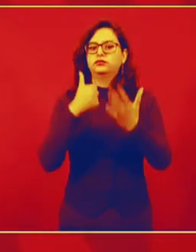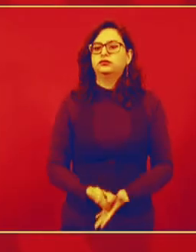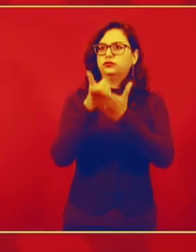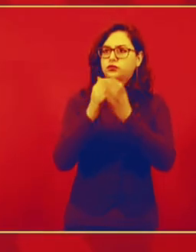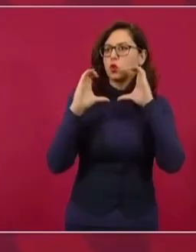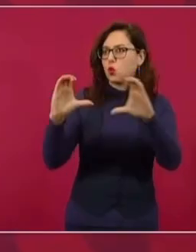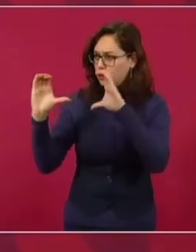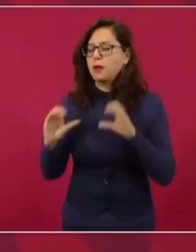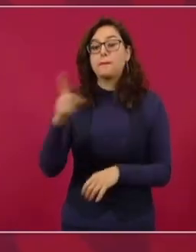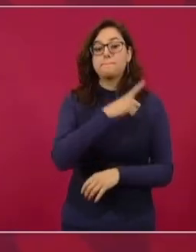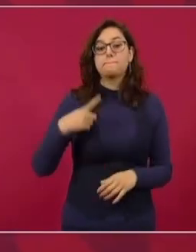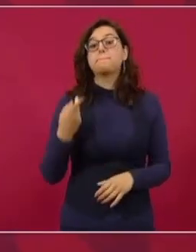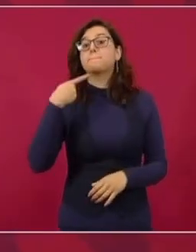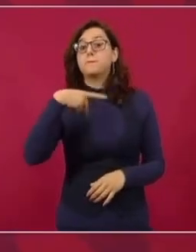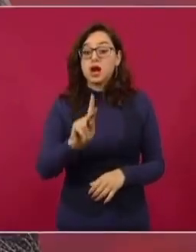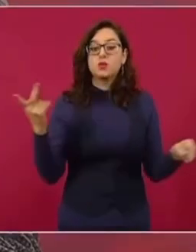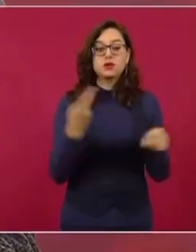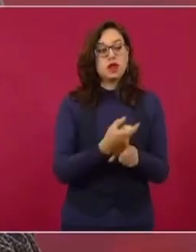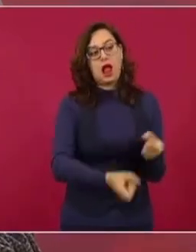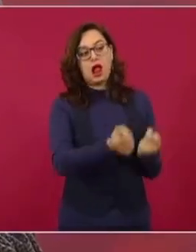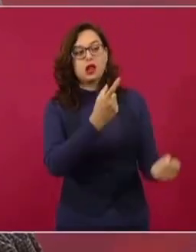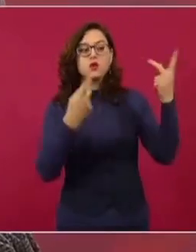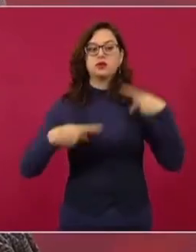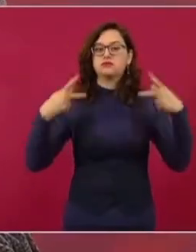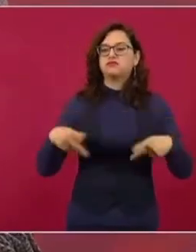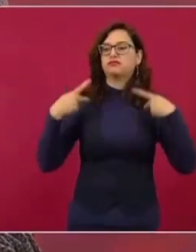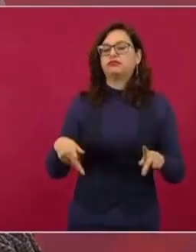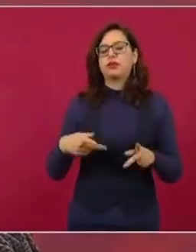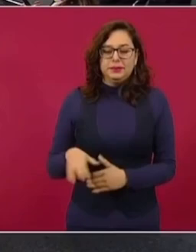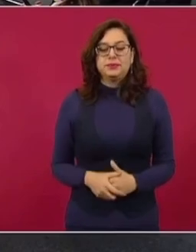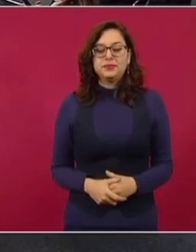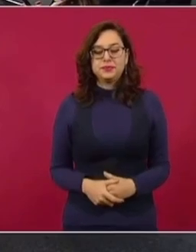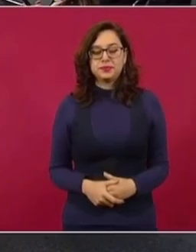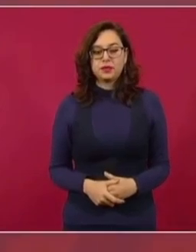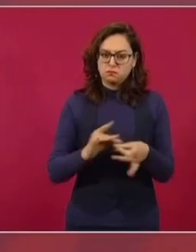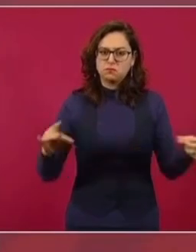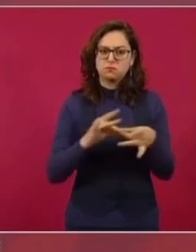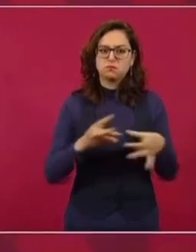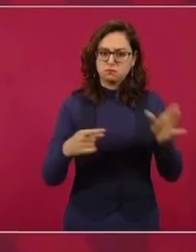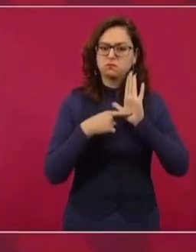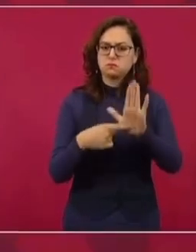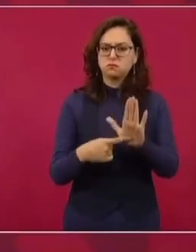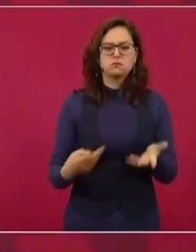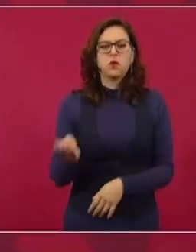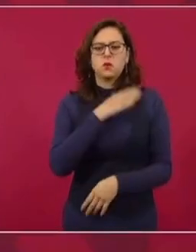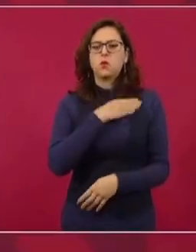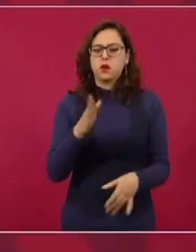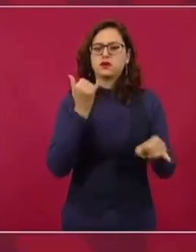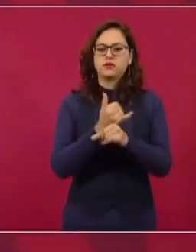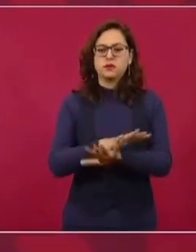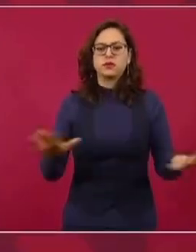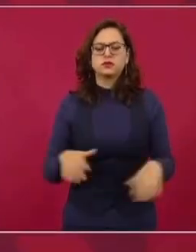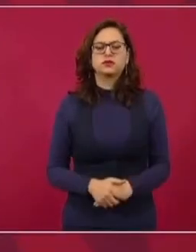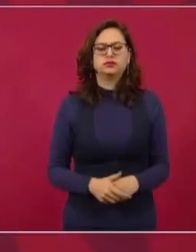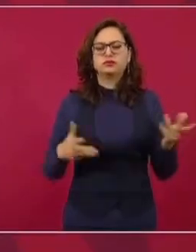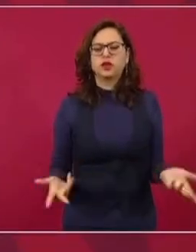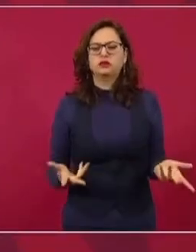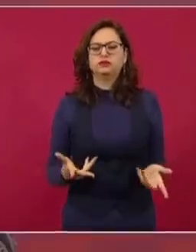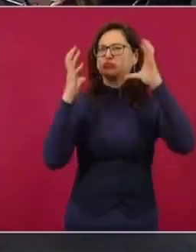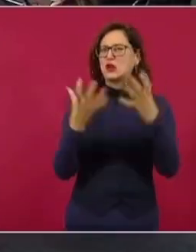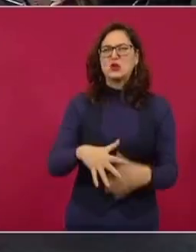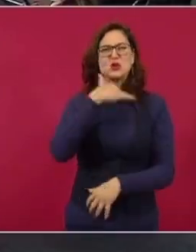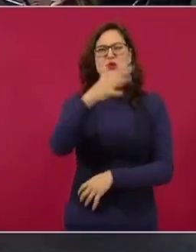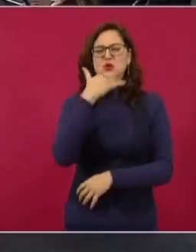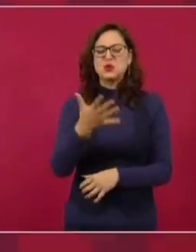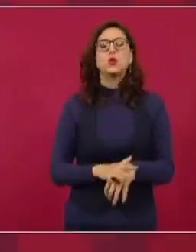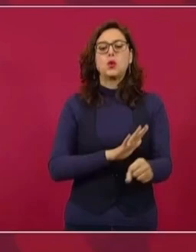hay mucha demagogia en todo esto, como en otros temas. Por ejemplo, sobre quiénes contaminan más en el